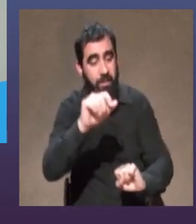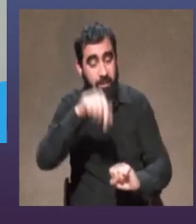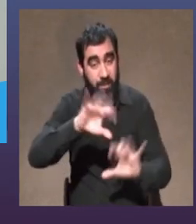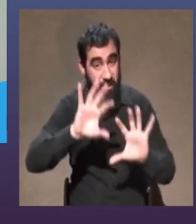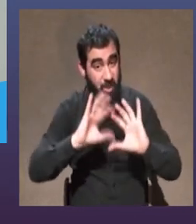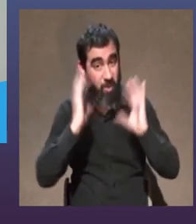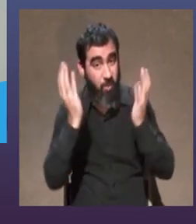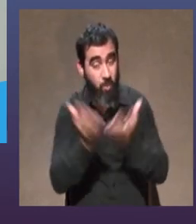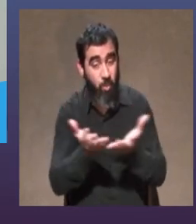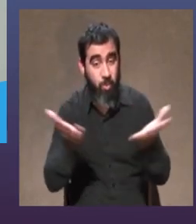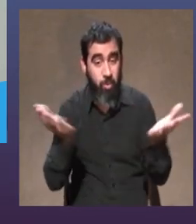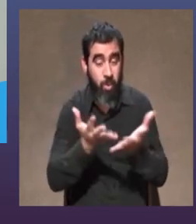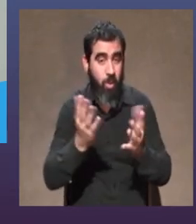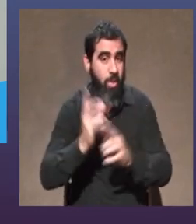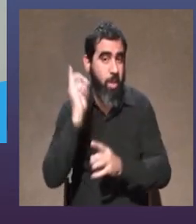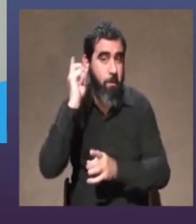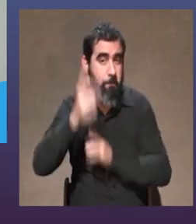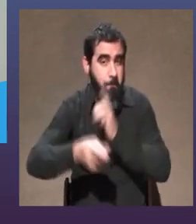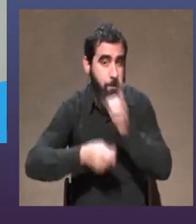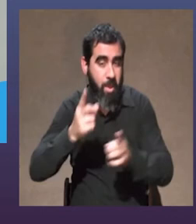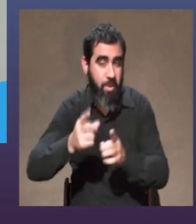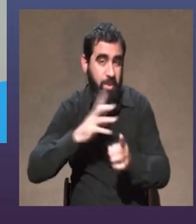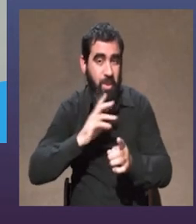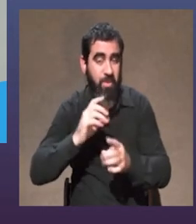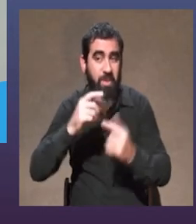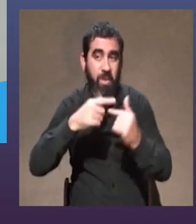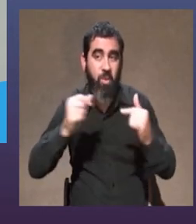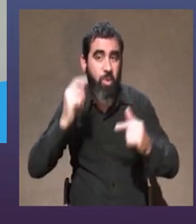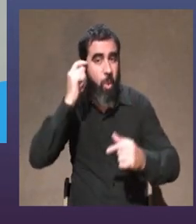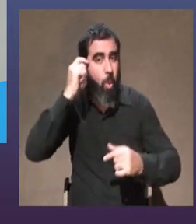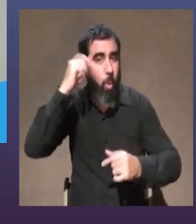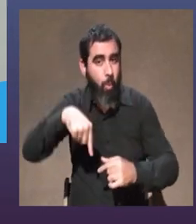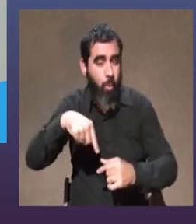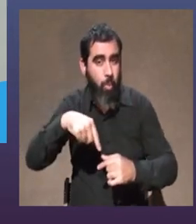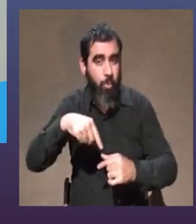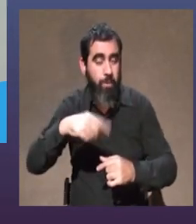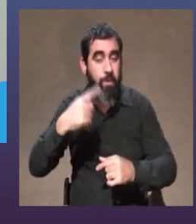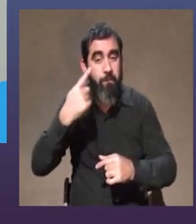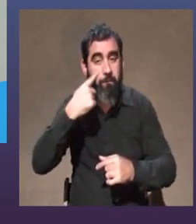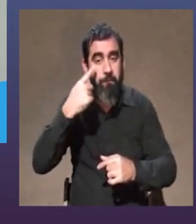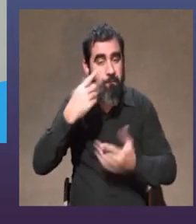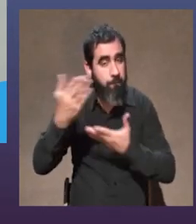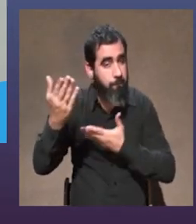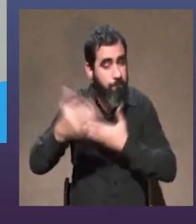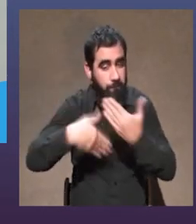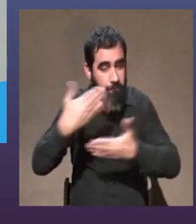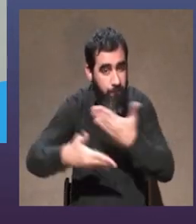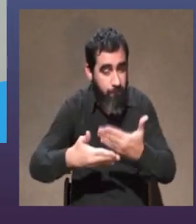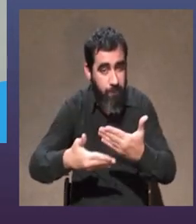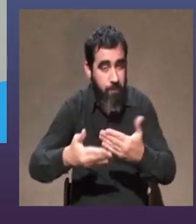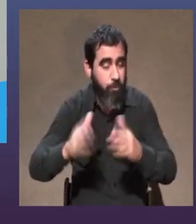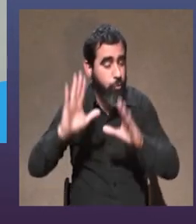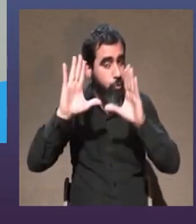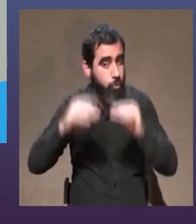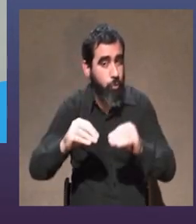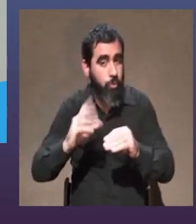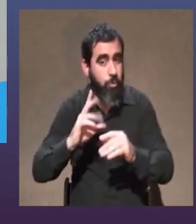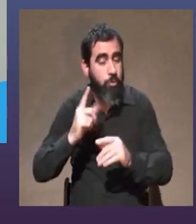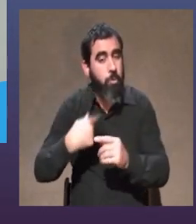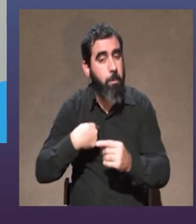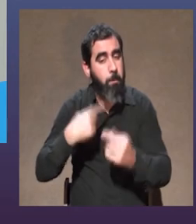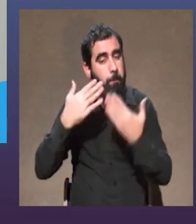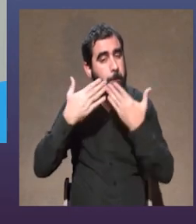elegir en este mundo donde nos imponen el sentido común la supervivencia a toda costa y